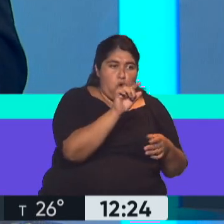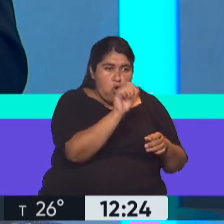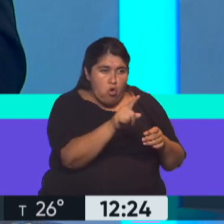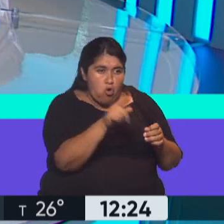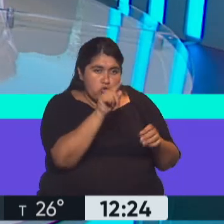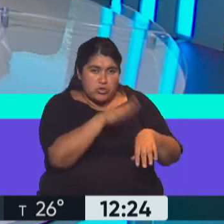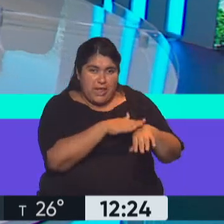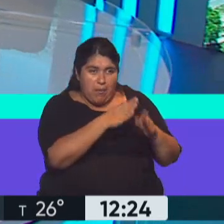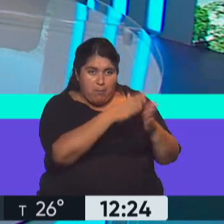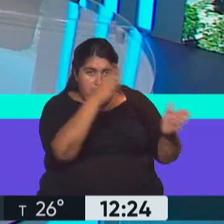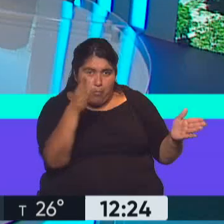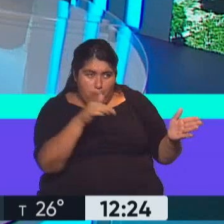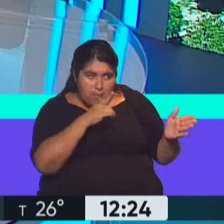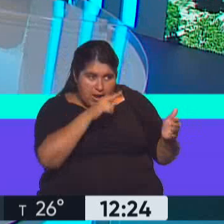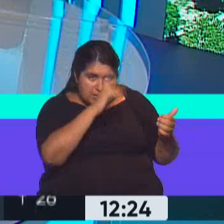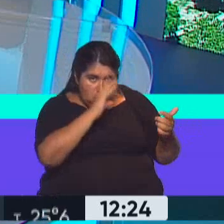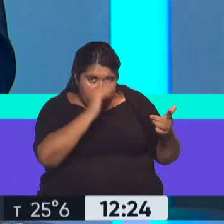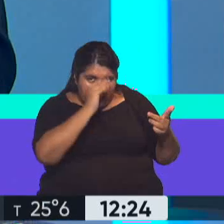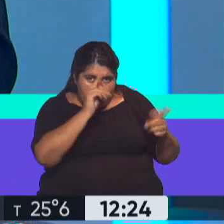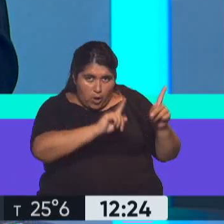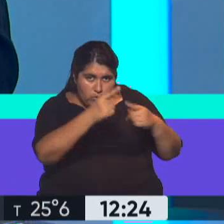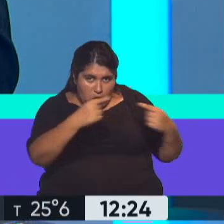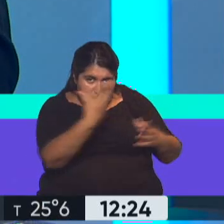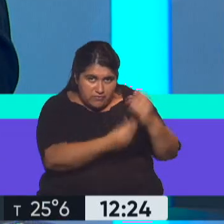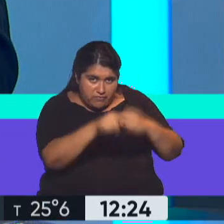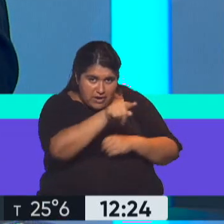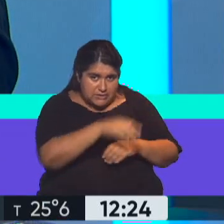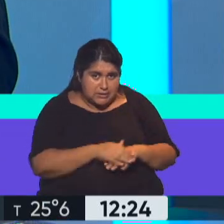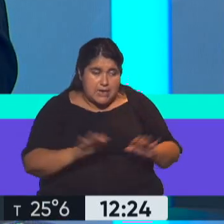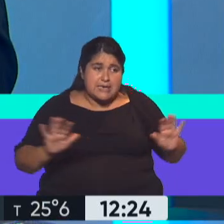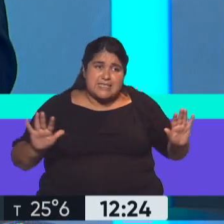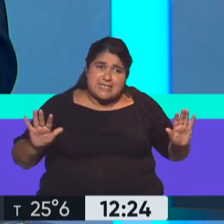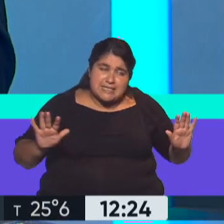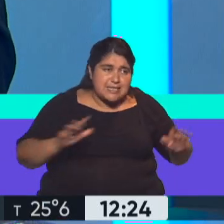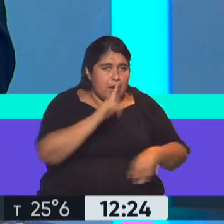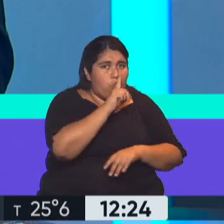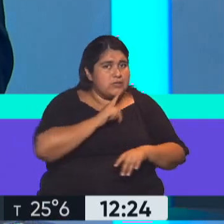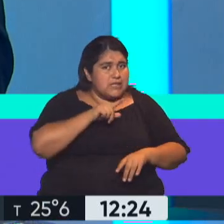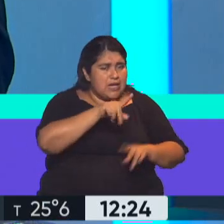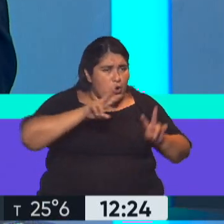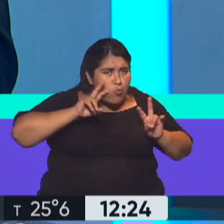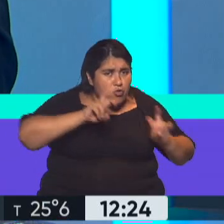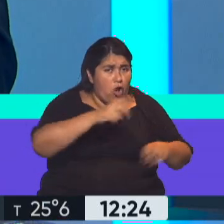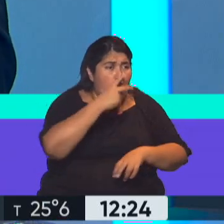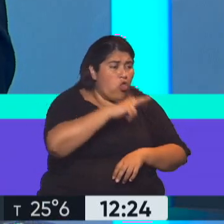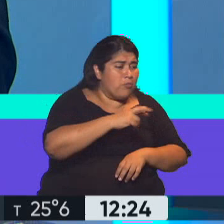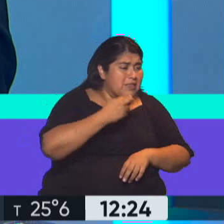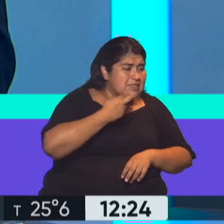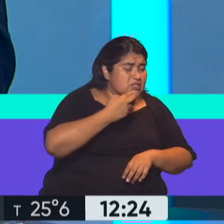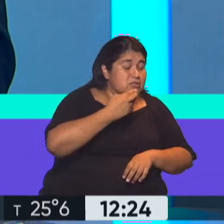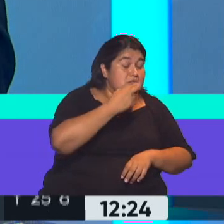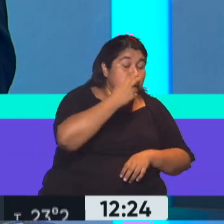Dujovne. Pero más seriamente yo creo que es un tema para investigar y muy serio todo lo que pasó 2018-2019.